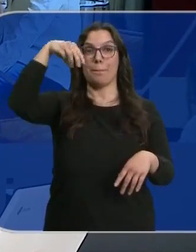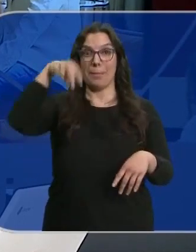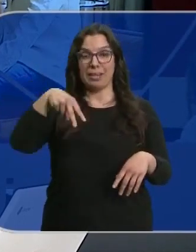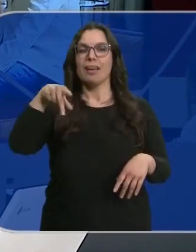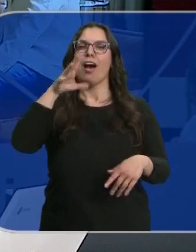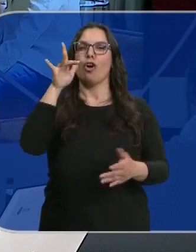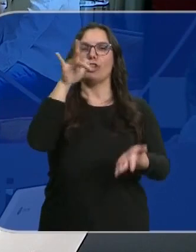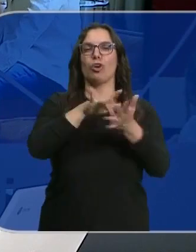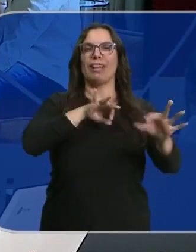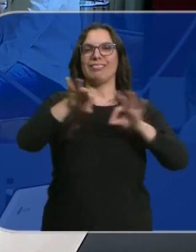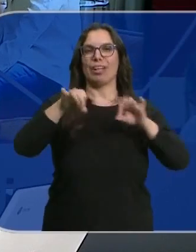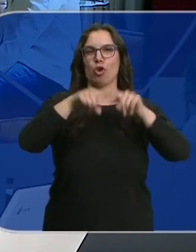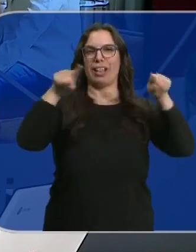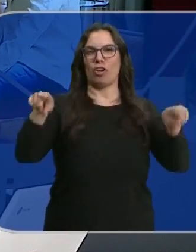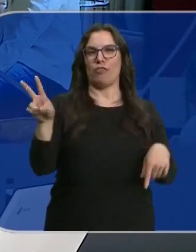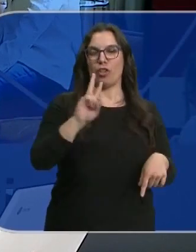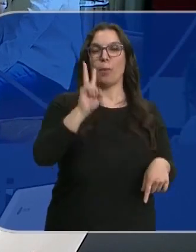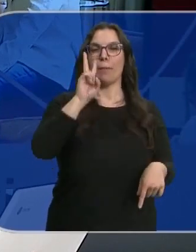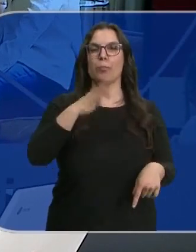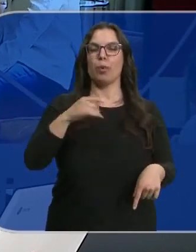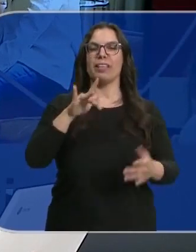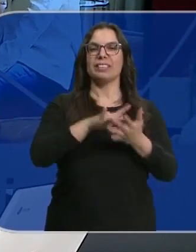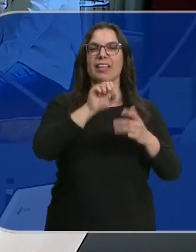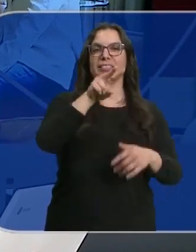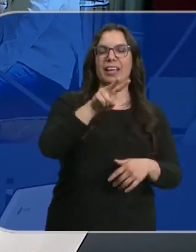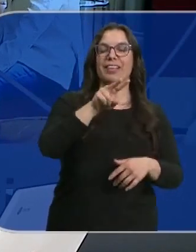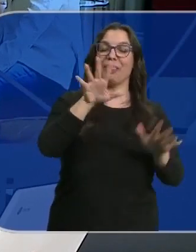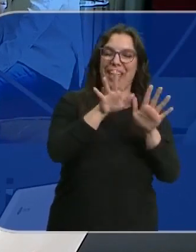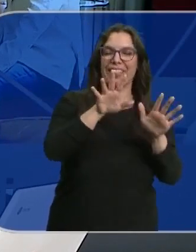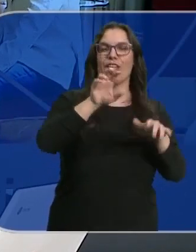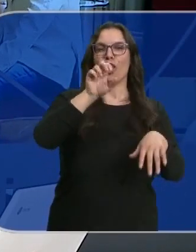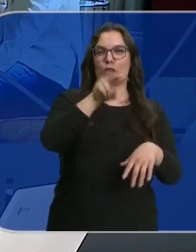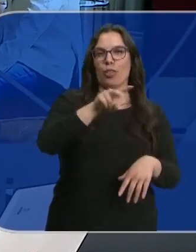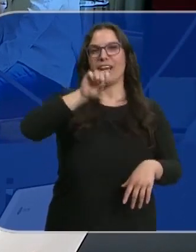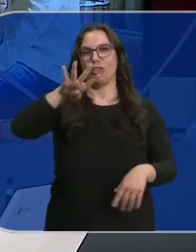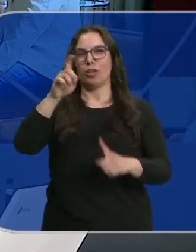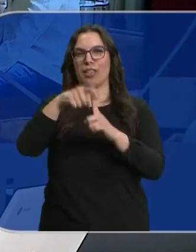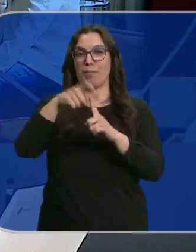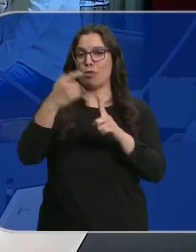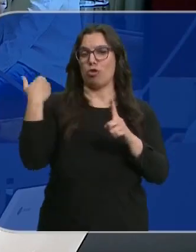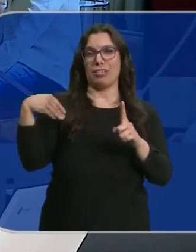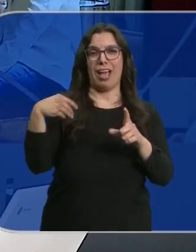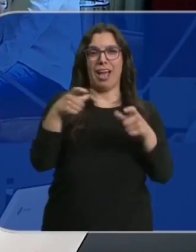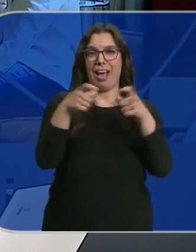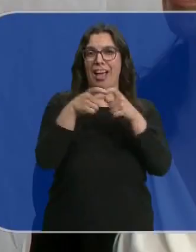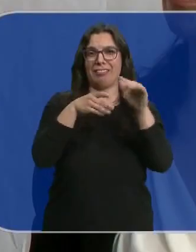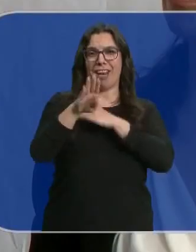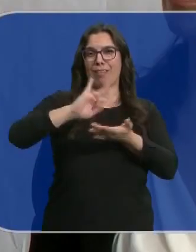Este clásico de Bisset se podrá disfrutar los días 10, 12 y 14 de mayo y ya ha colgado el cartel de entradas agotadas.